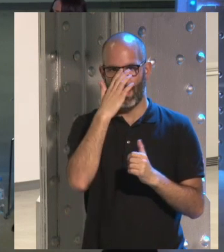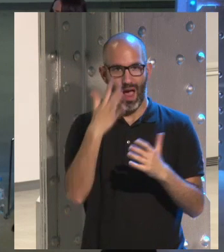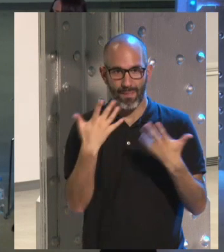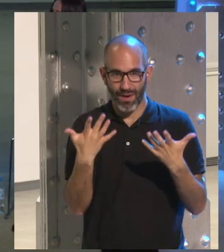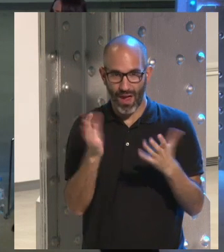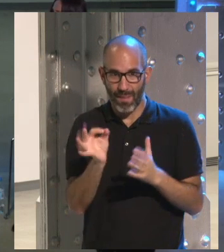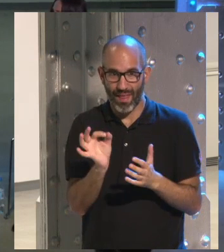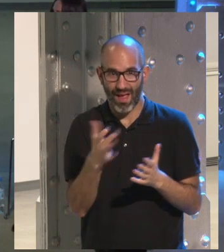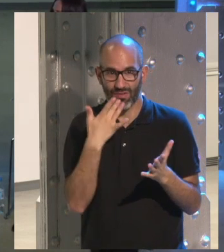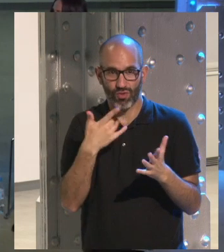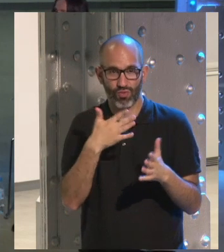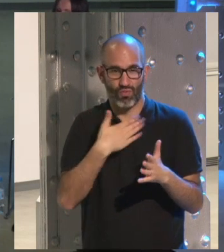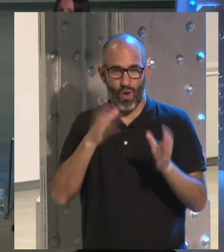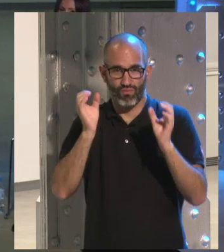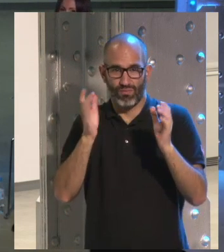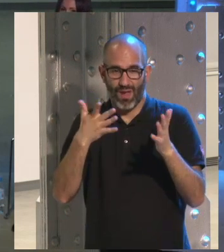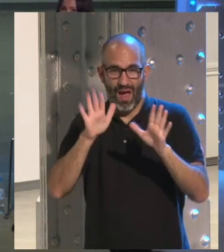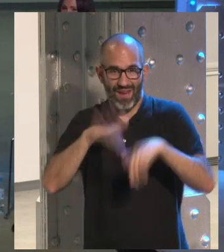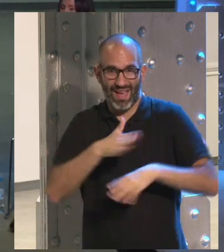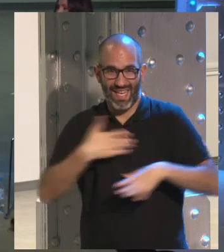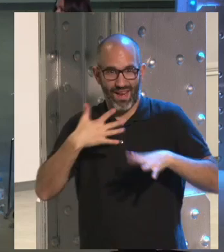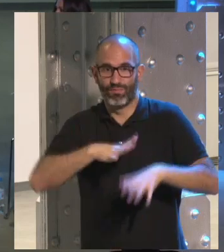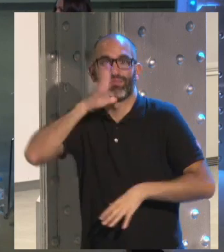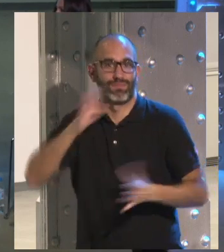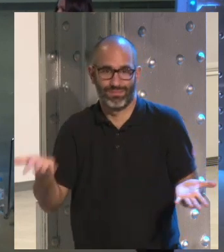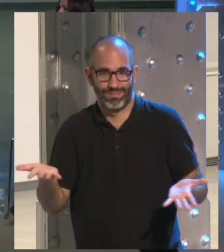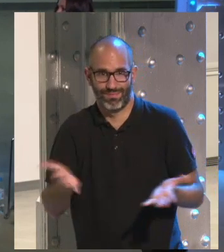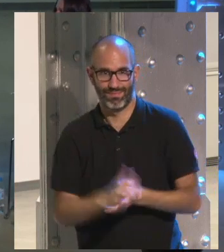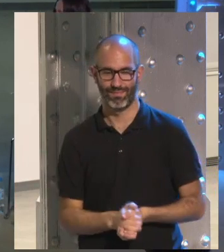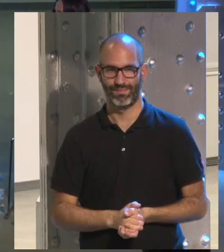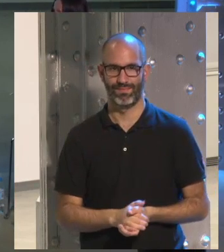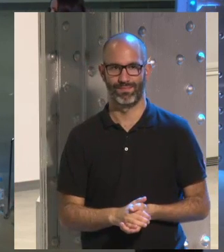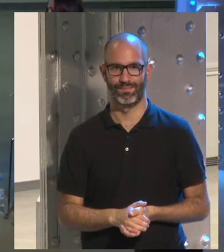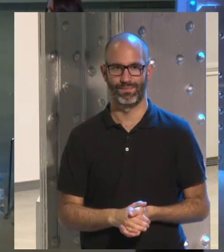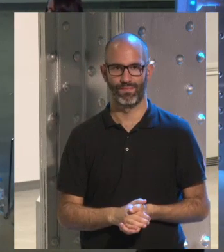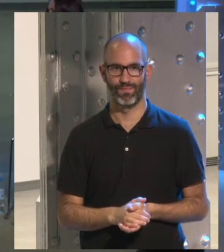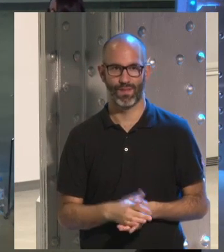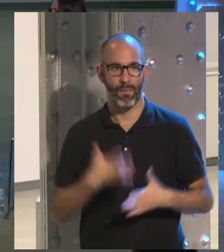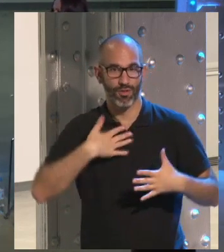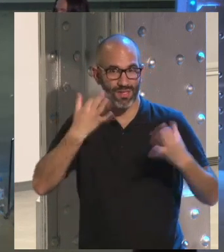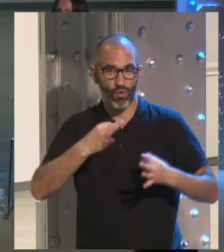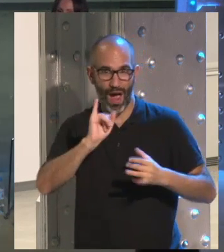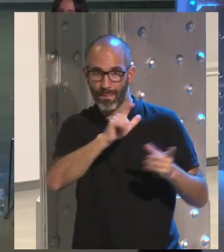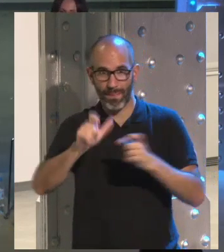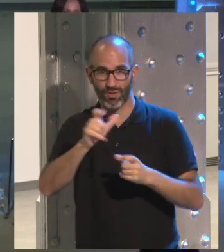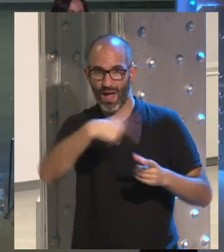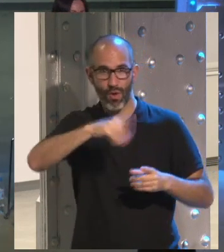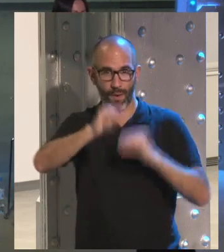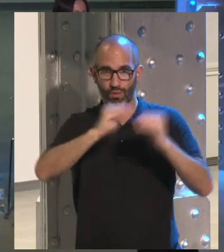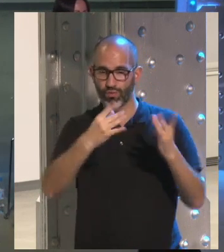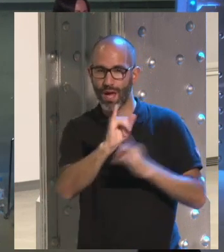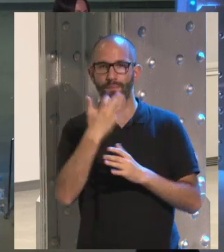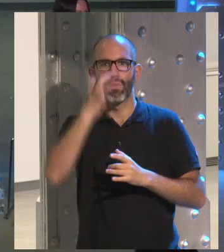Me quieres pillar, sea como sea, porque no soy Instagram, pero algo... Claro, estamos aquí para eso porque seguramente mucha gente tiene muchas preguntas. decir, yo tengo...